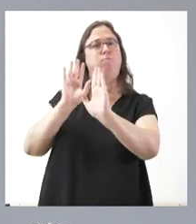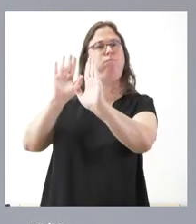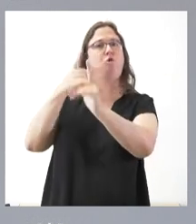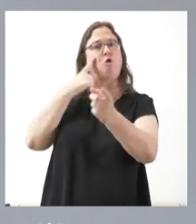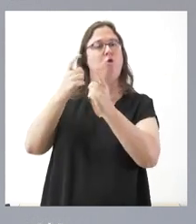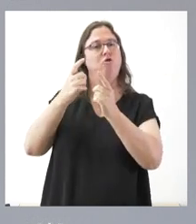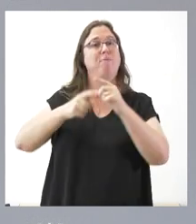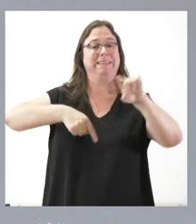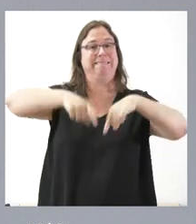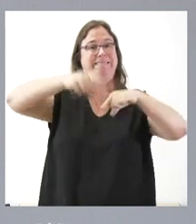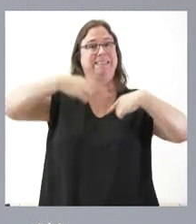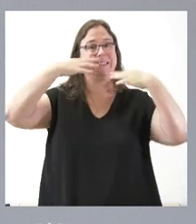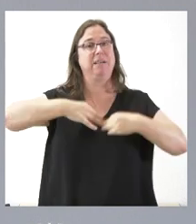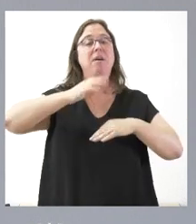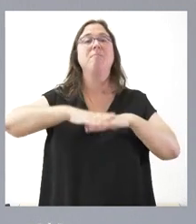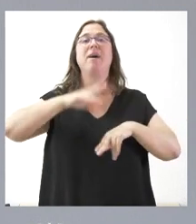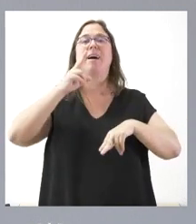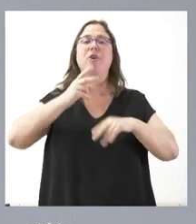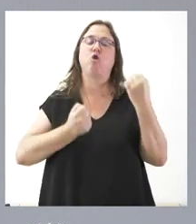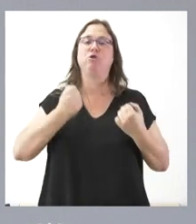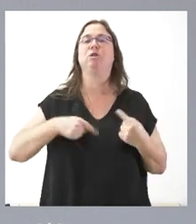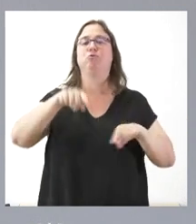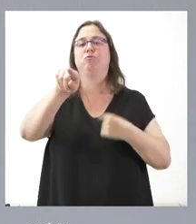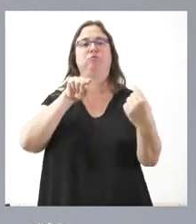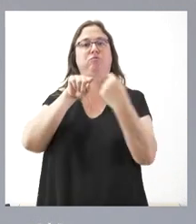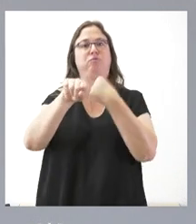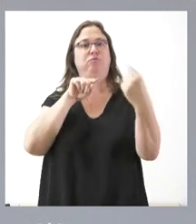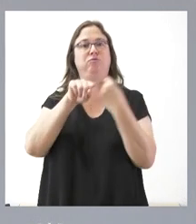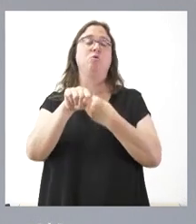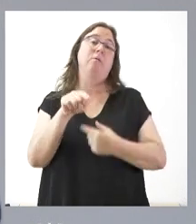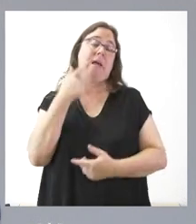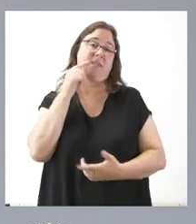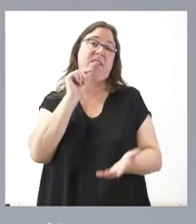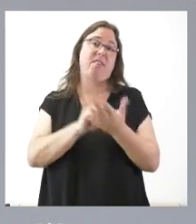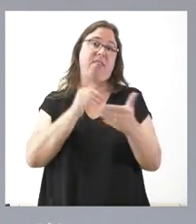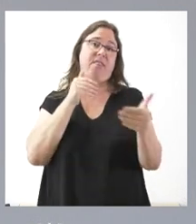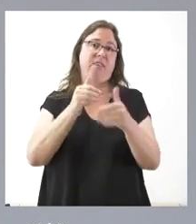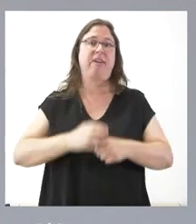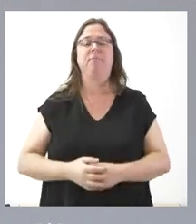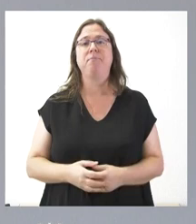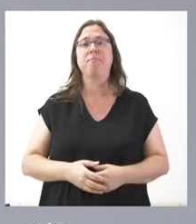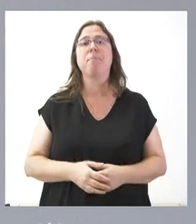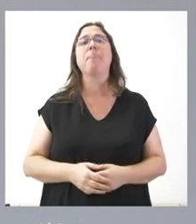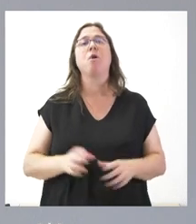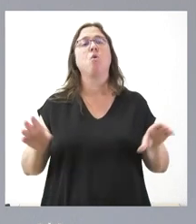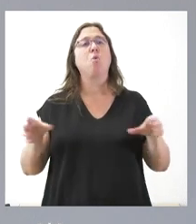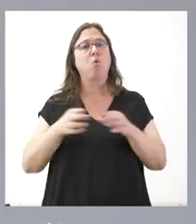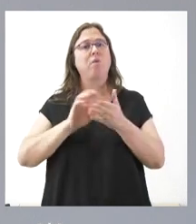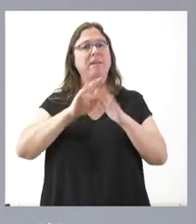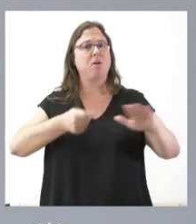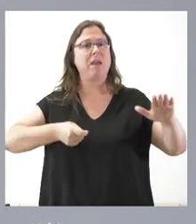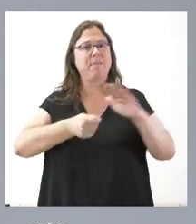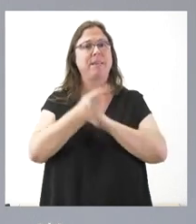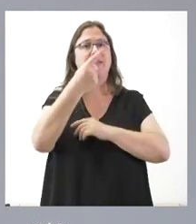seguridad del tramo para que los vehículos puedan volver a circular por la vía a la mayor brevedad posible. La JURTA invierte también